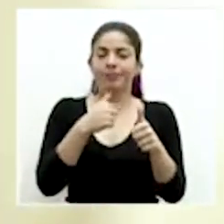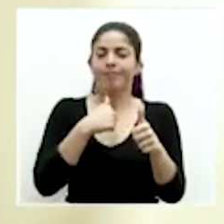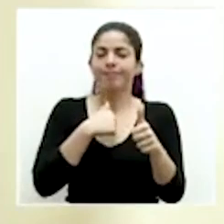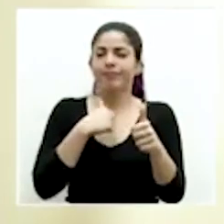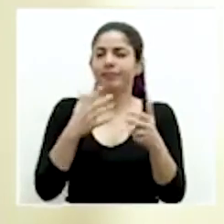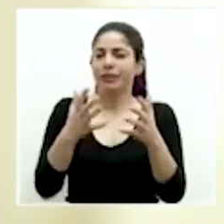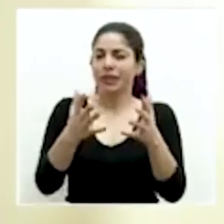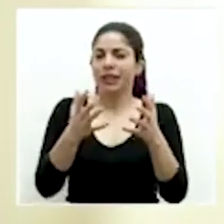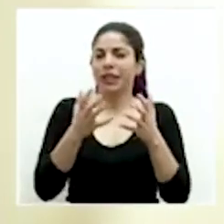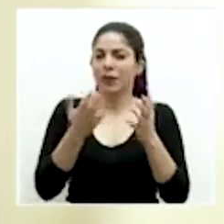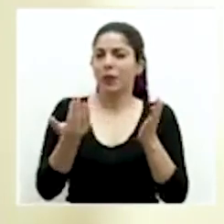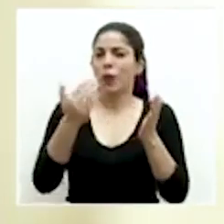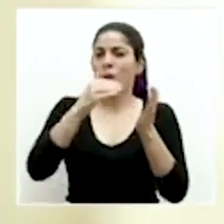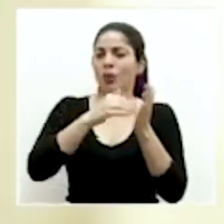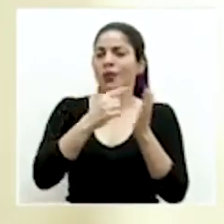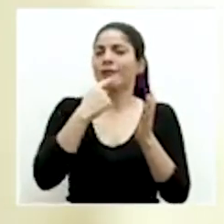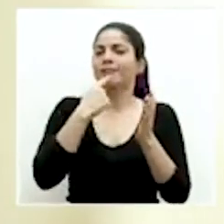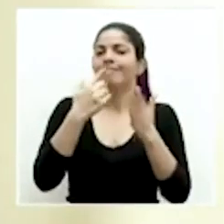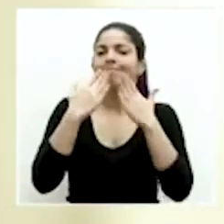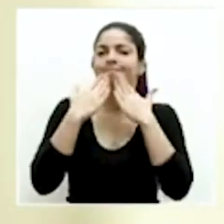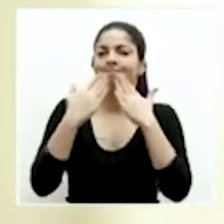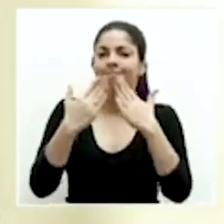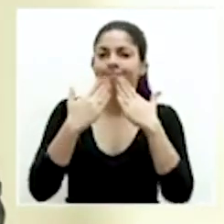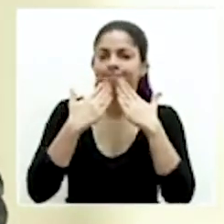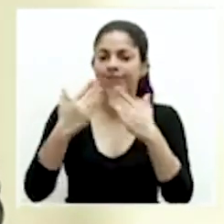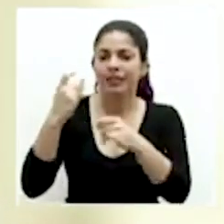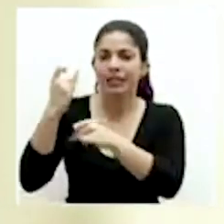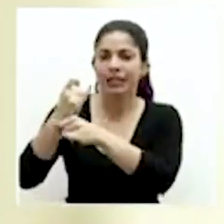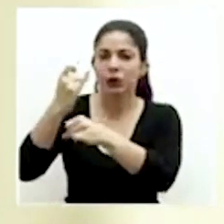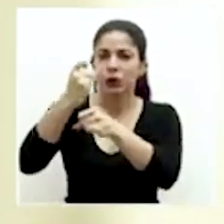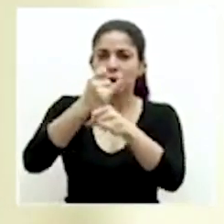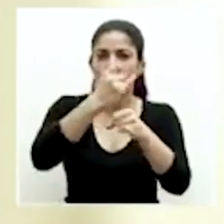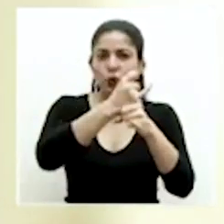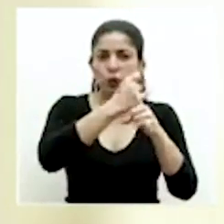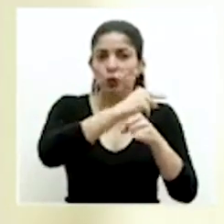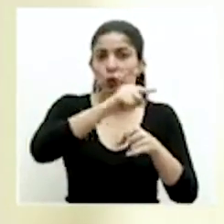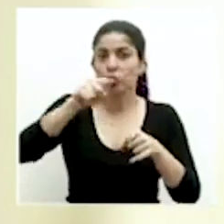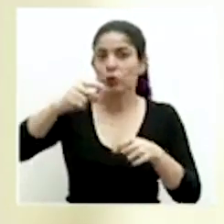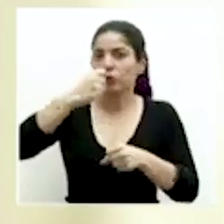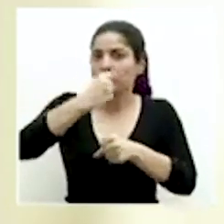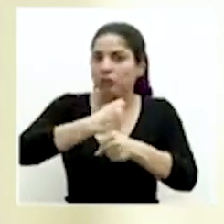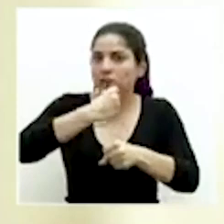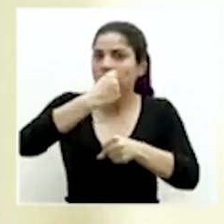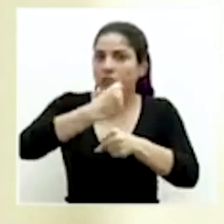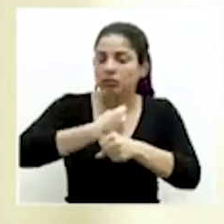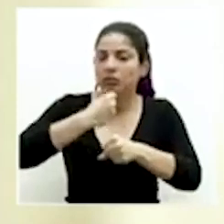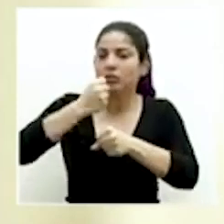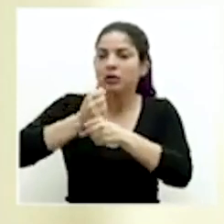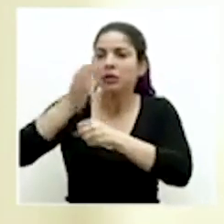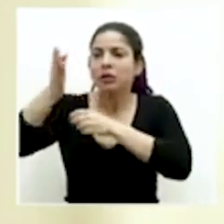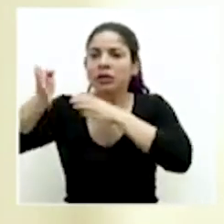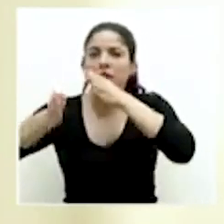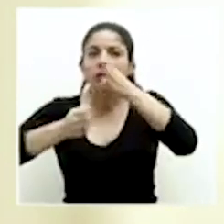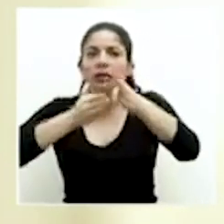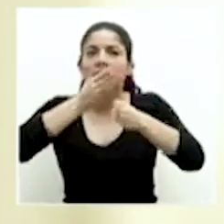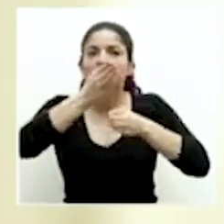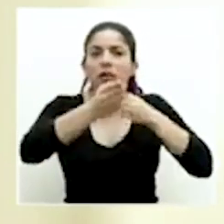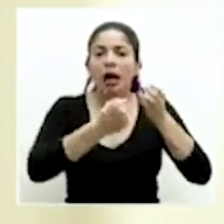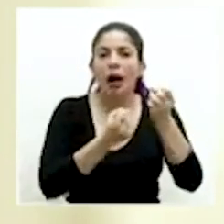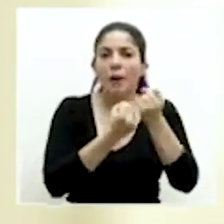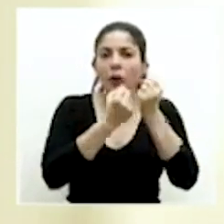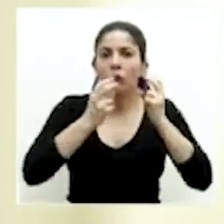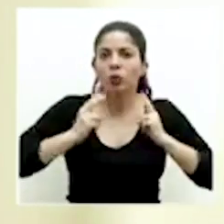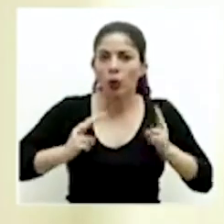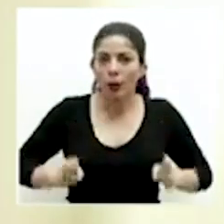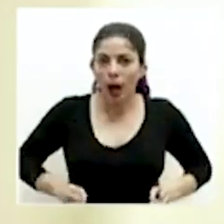quiero nuevamente agradecer a las instituciones que trabajan en estos operativos de asistencia humanitaria, que trabajan en la